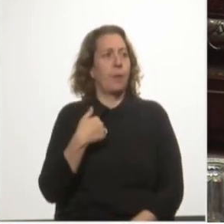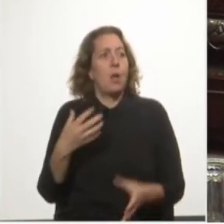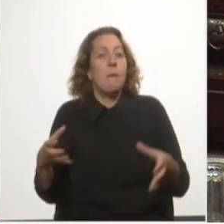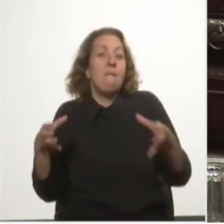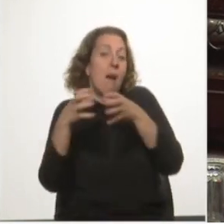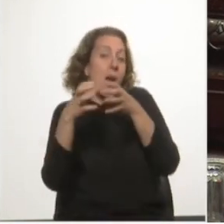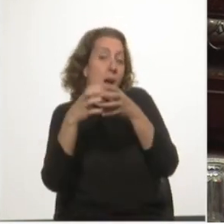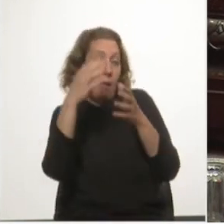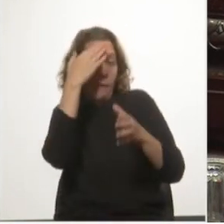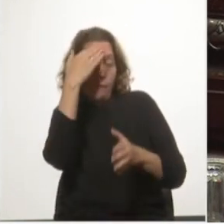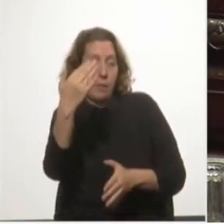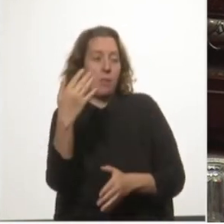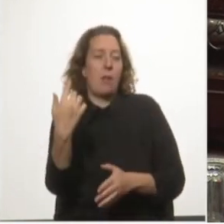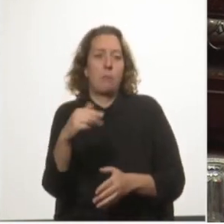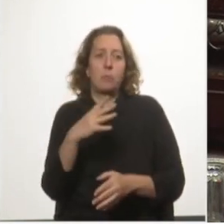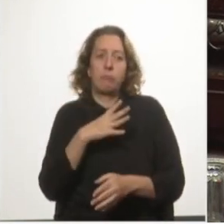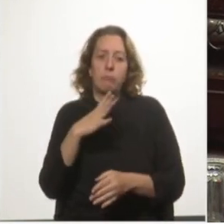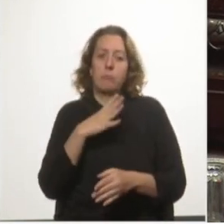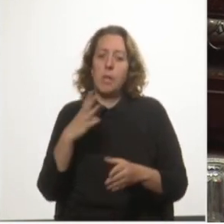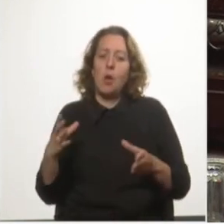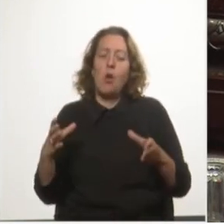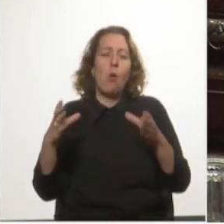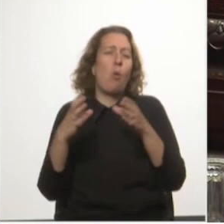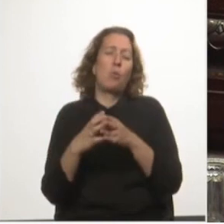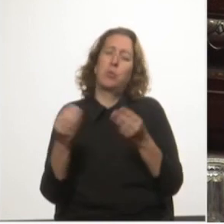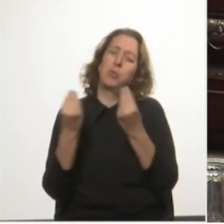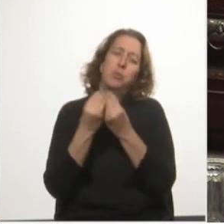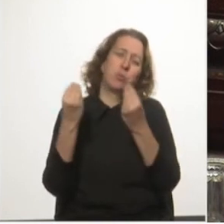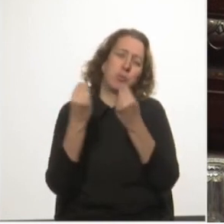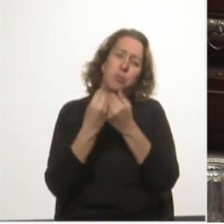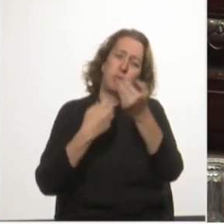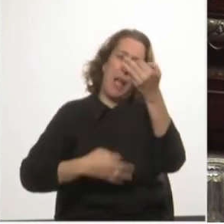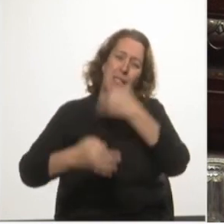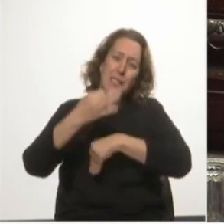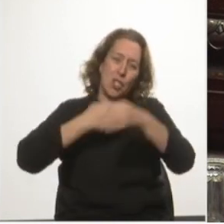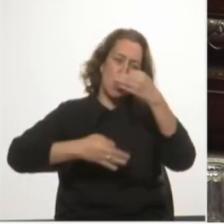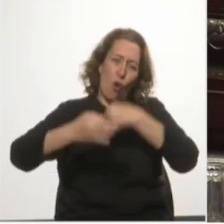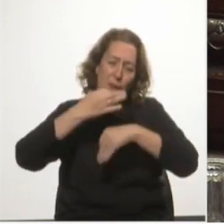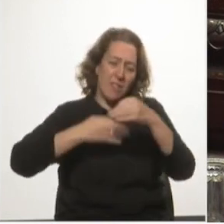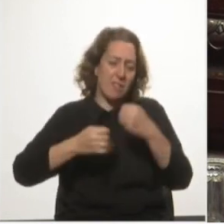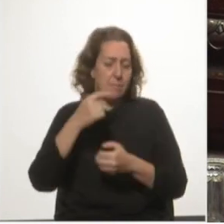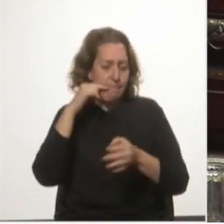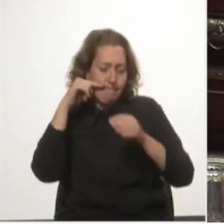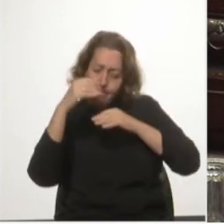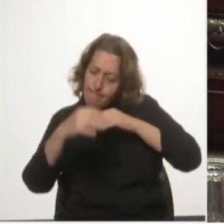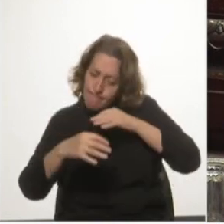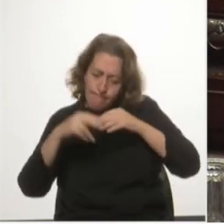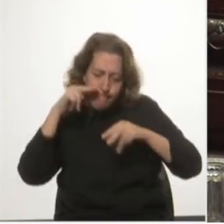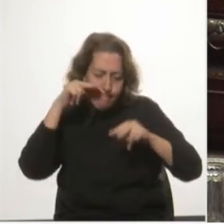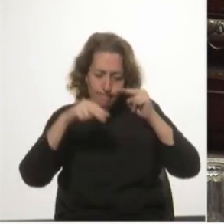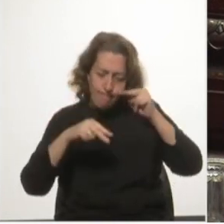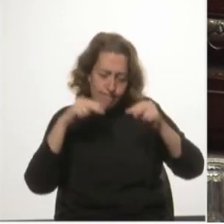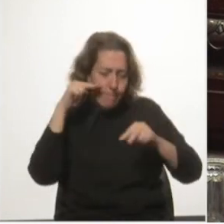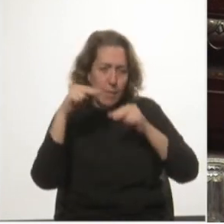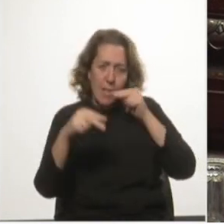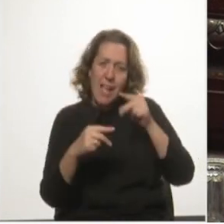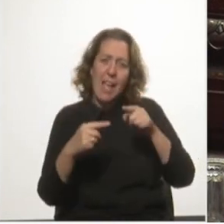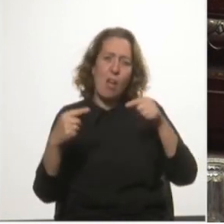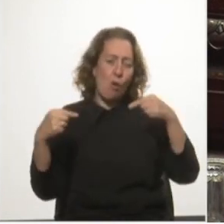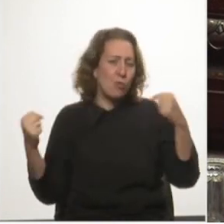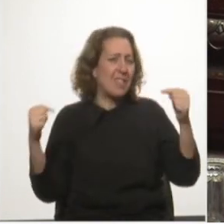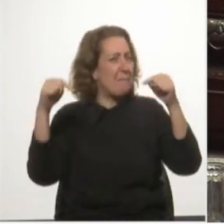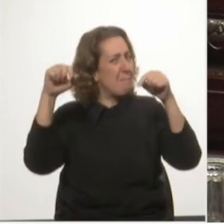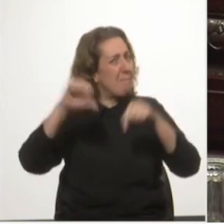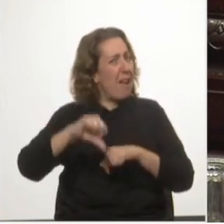con un conjunto incansable de asesores que fueron desenmarañando y analizando cada irregularidad